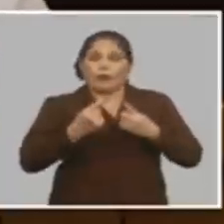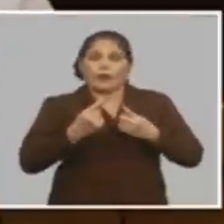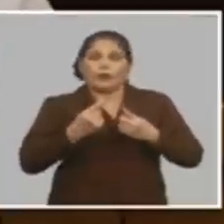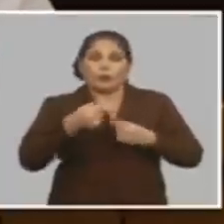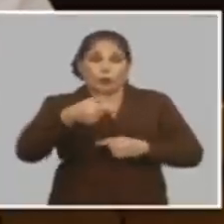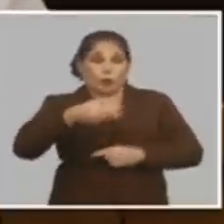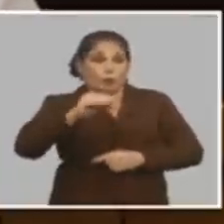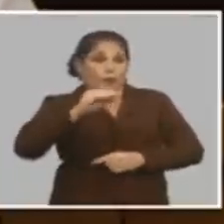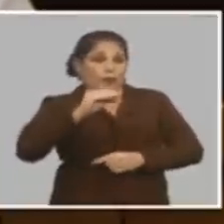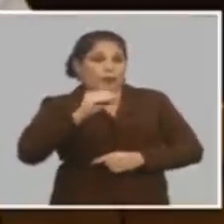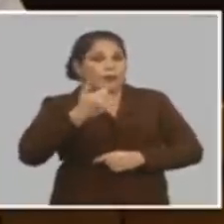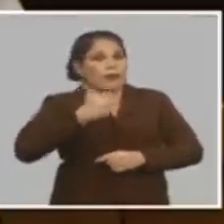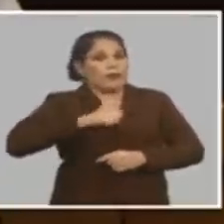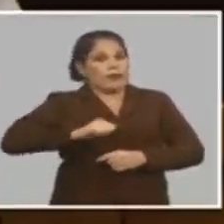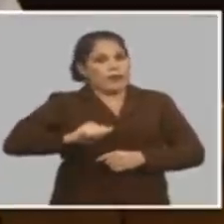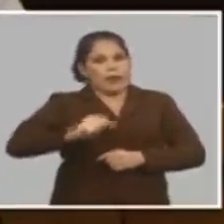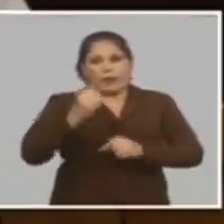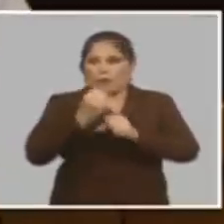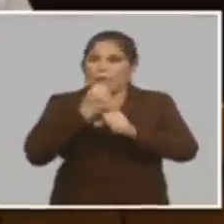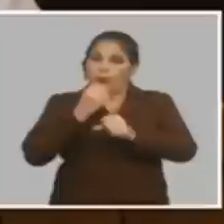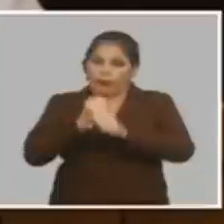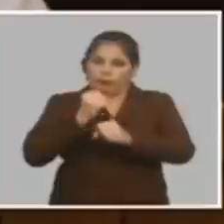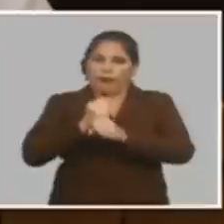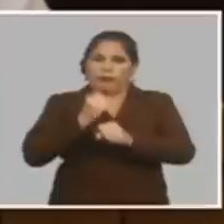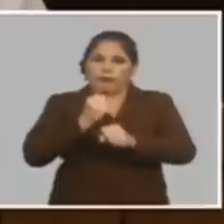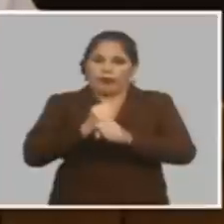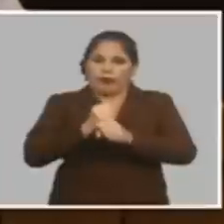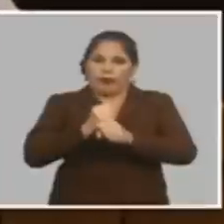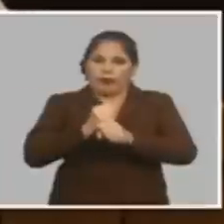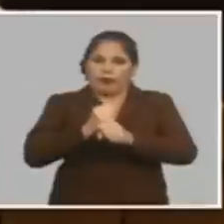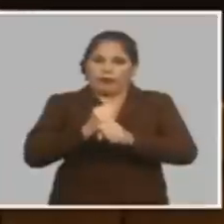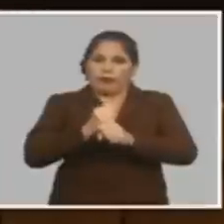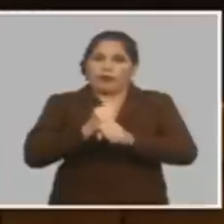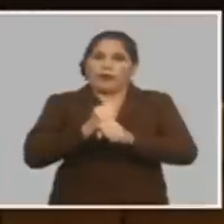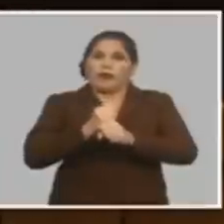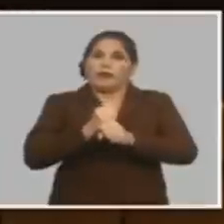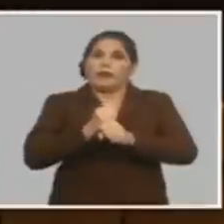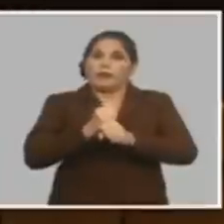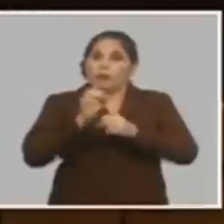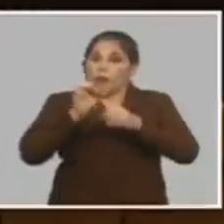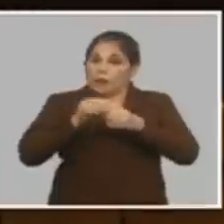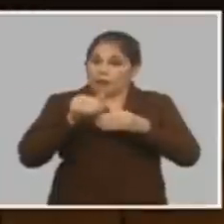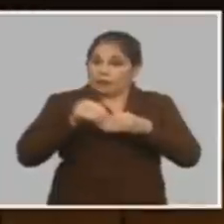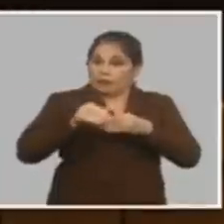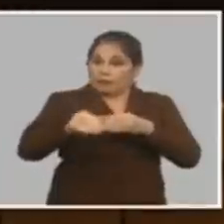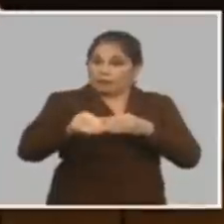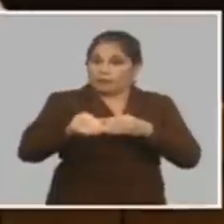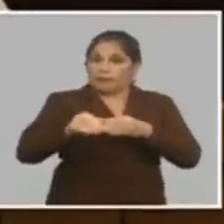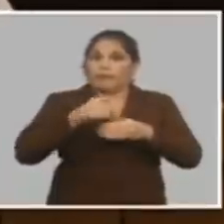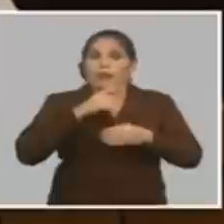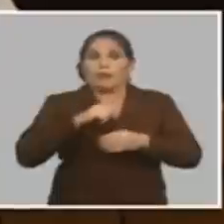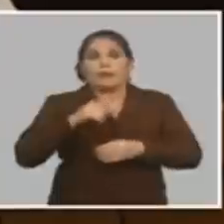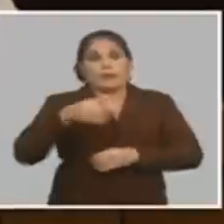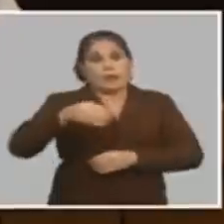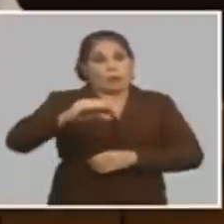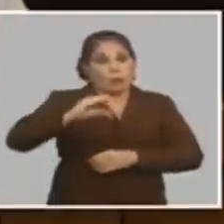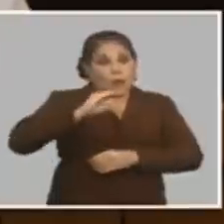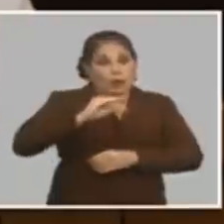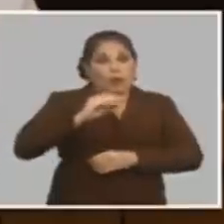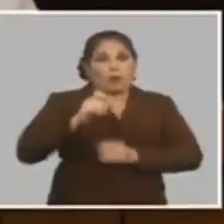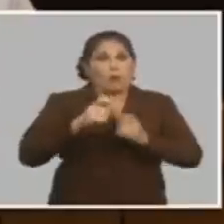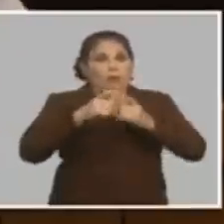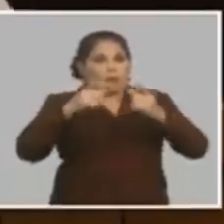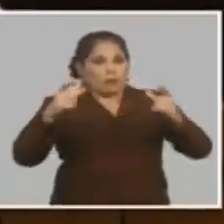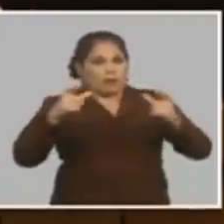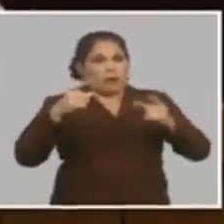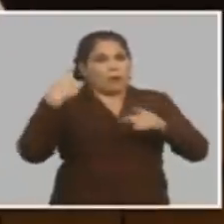pensionado los hijos suyos están en el laboral la pensión mínima yo digo en el punto de partida si va a haber pensiones que son más